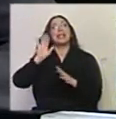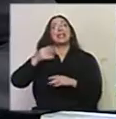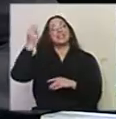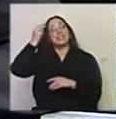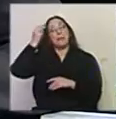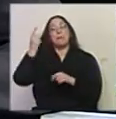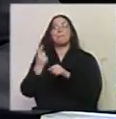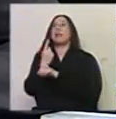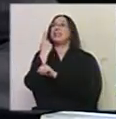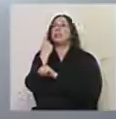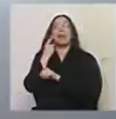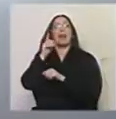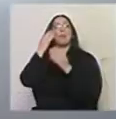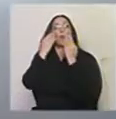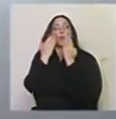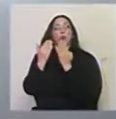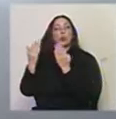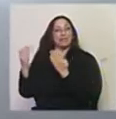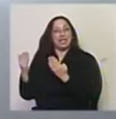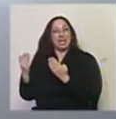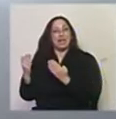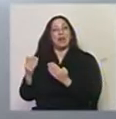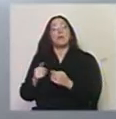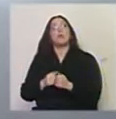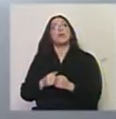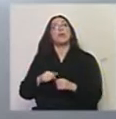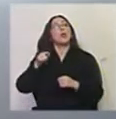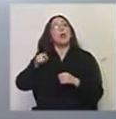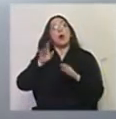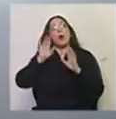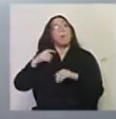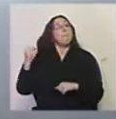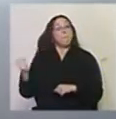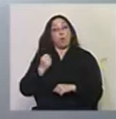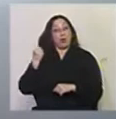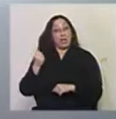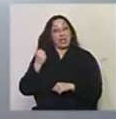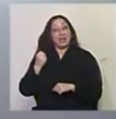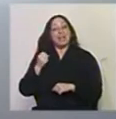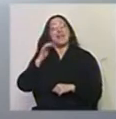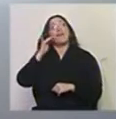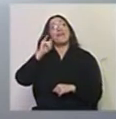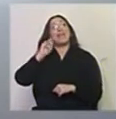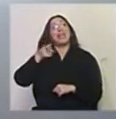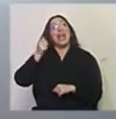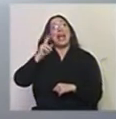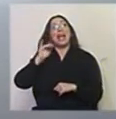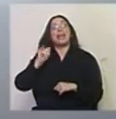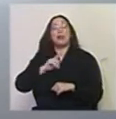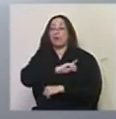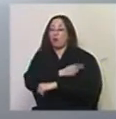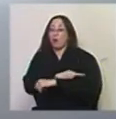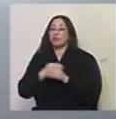los principales museos de artes del continente. Una muestra muy importante de Figari en un esfuerzo conjunto